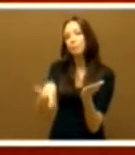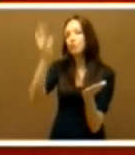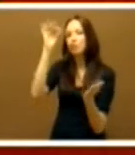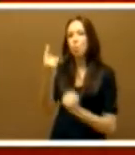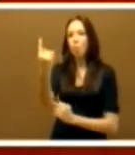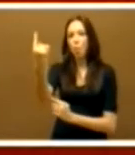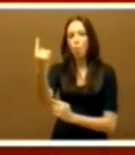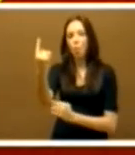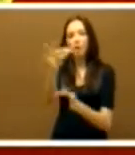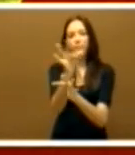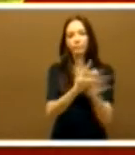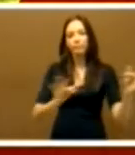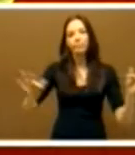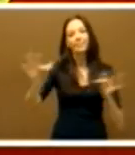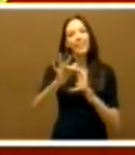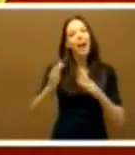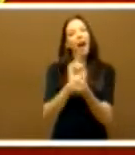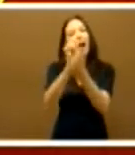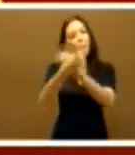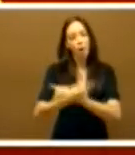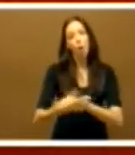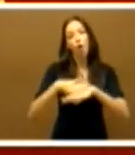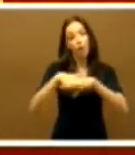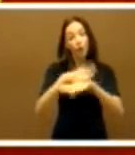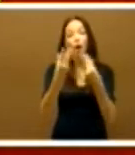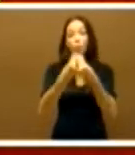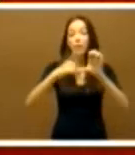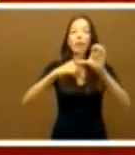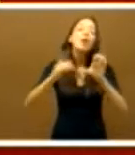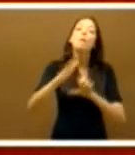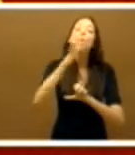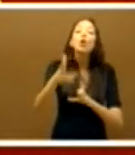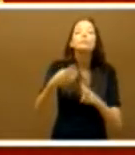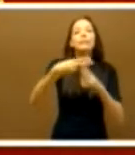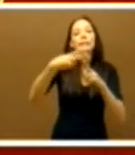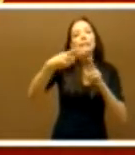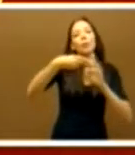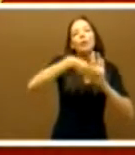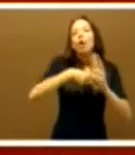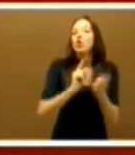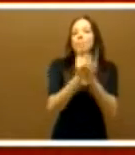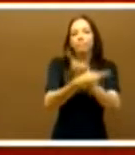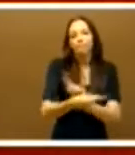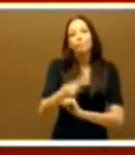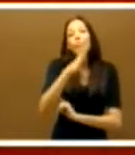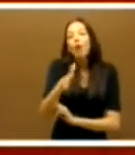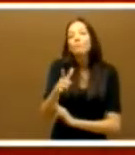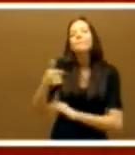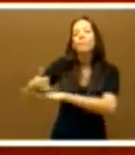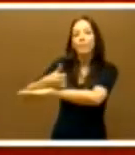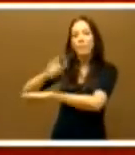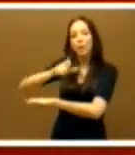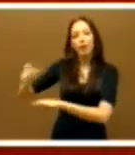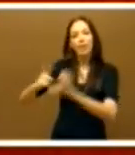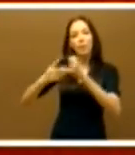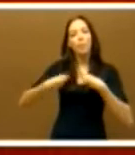Va a haber un relevo en el Gobierno de la Junta de Extremadura porque el marco político ha cambiado, porque los extremeños así lo han querido. Hemos sido los